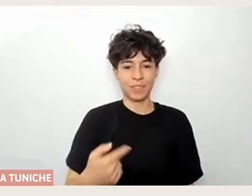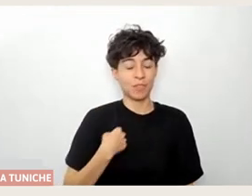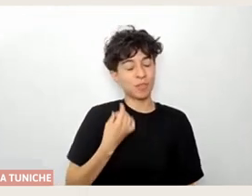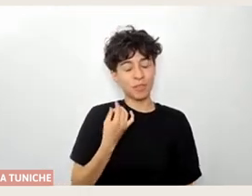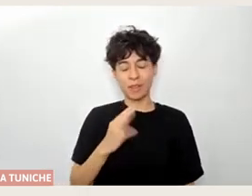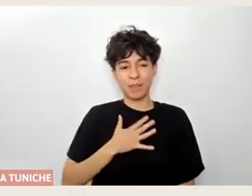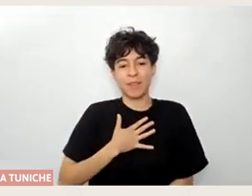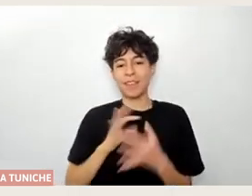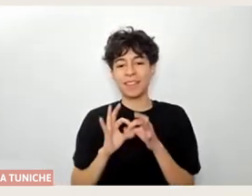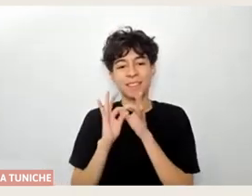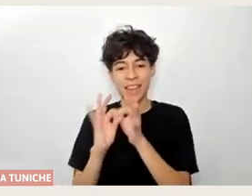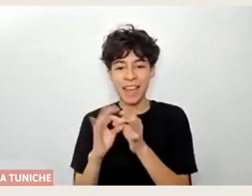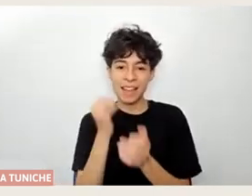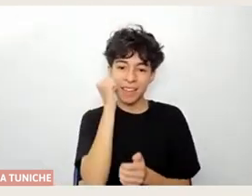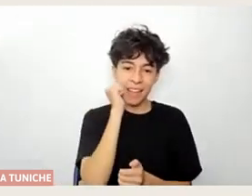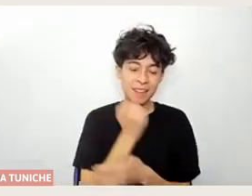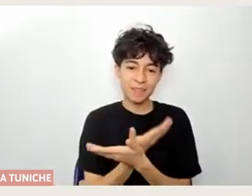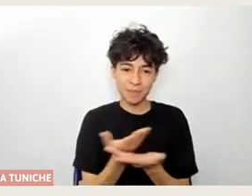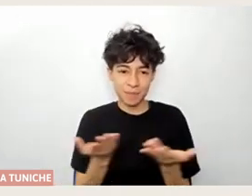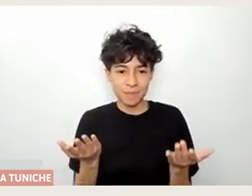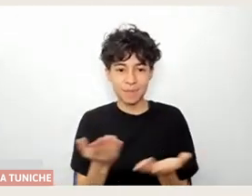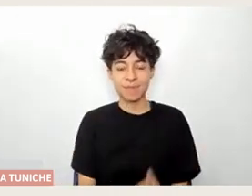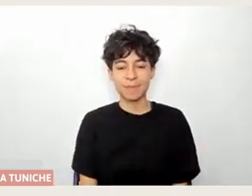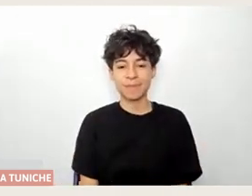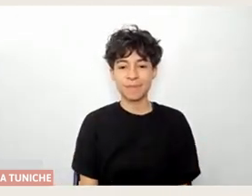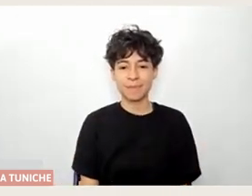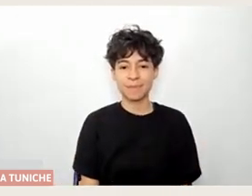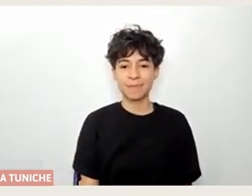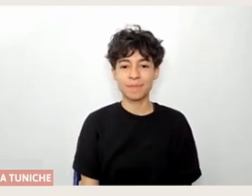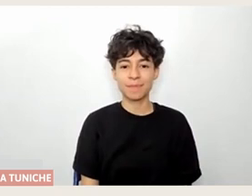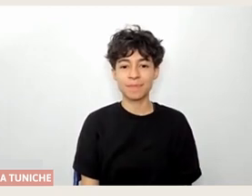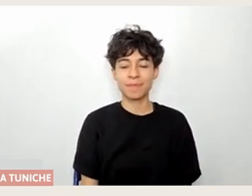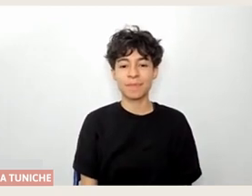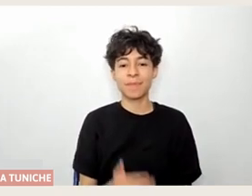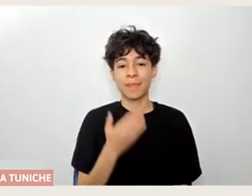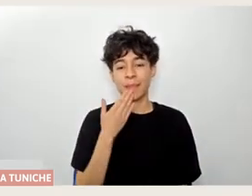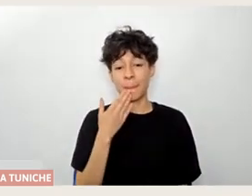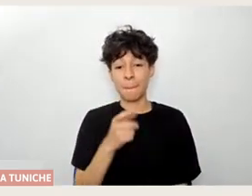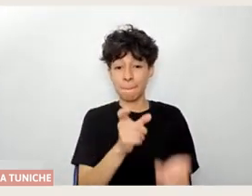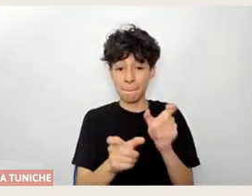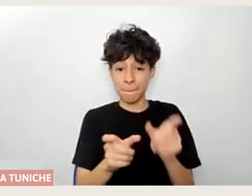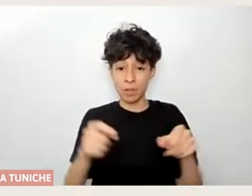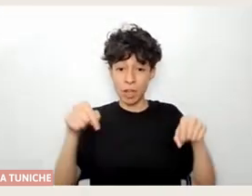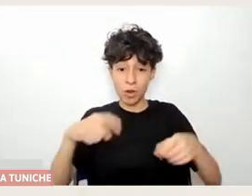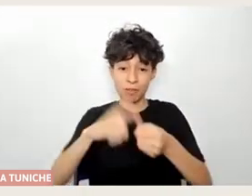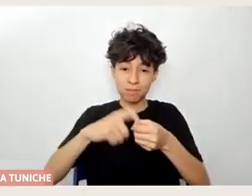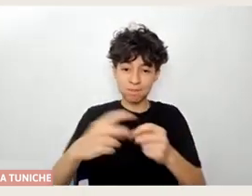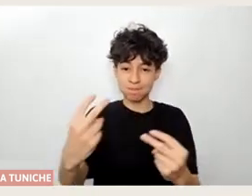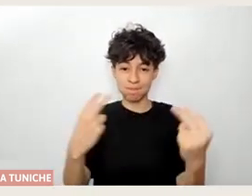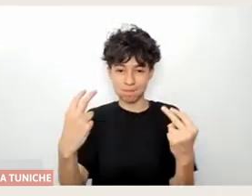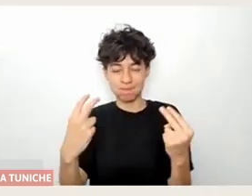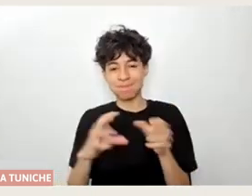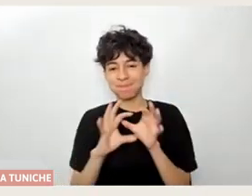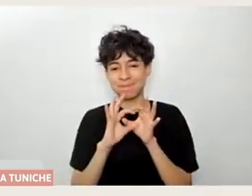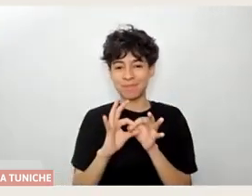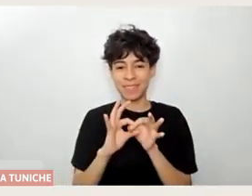de agradecimiento, de cariño para quienes han estado hoy aquí compartiendo porque también no encontraban el trabajo ahí en el